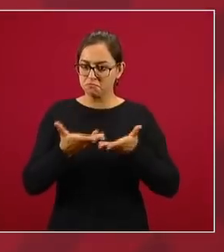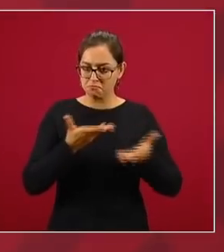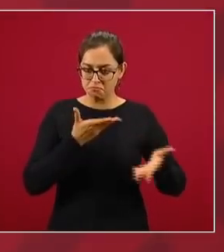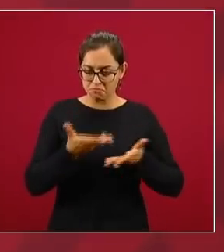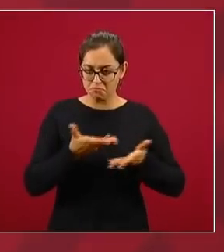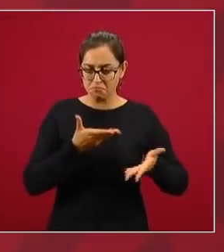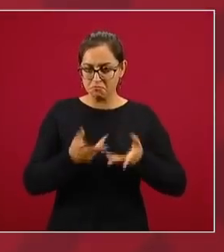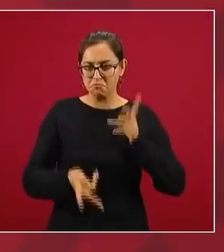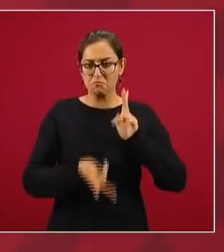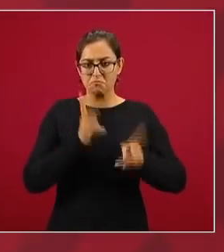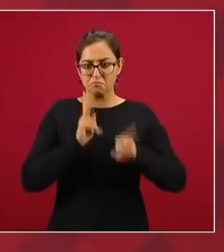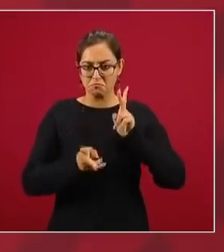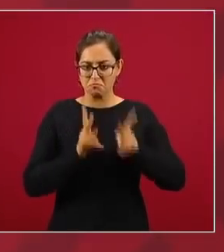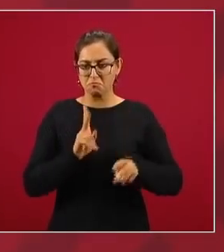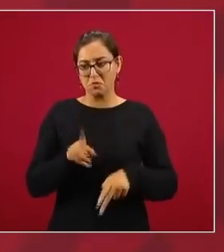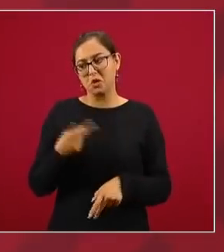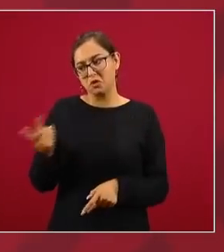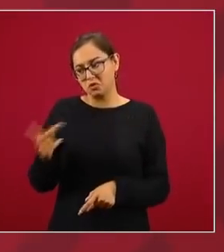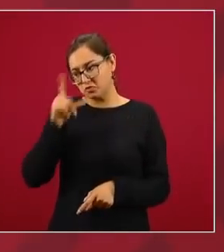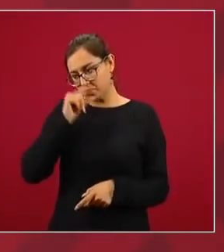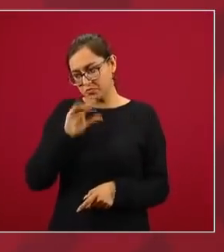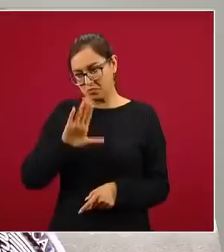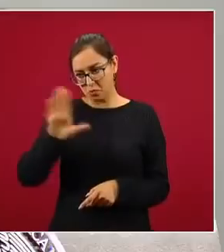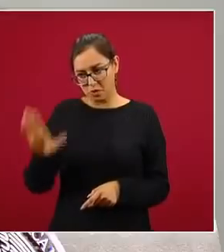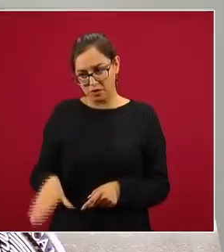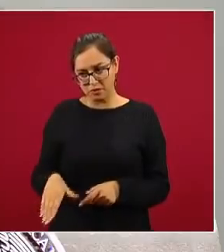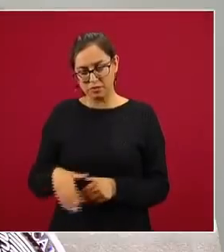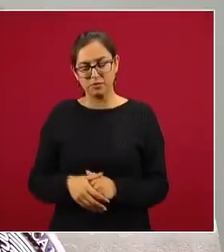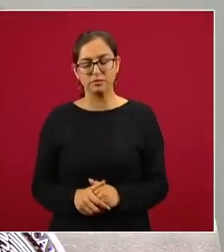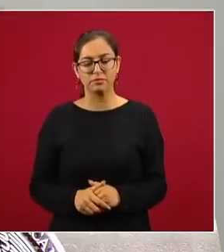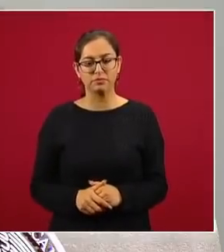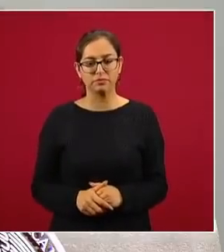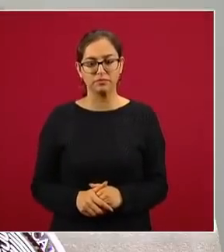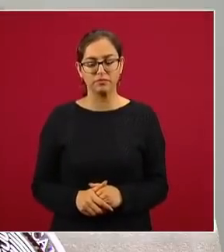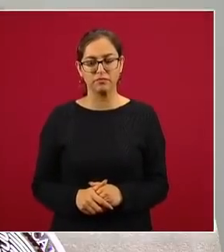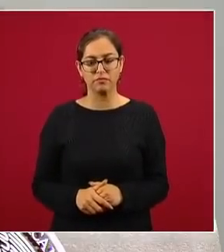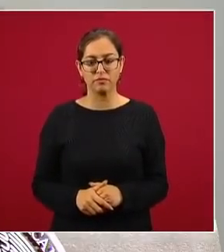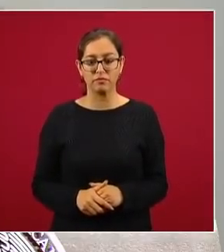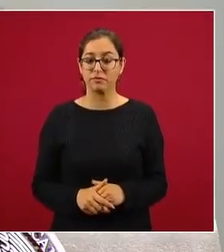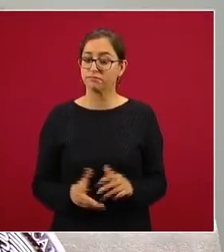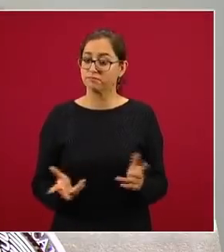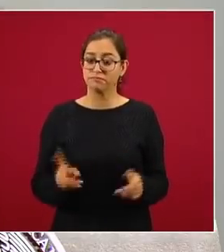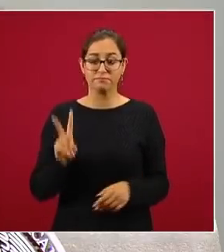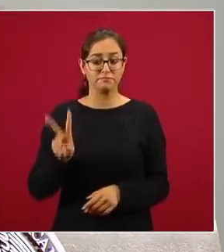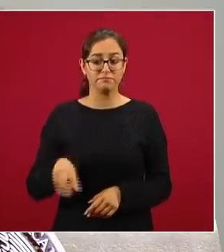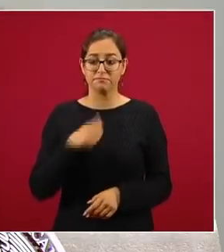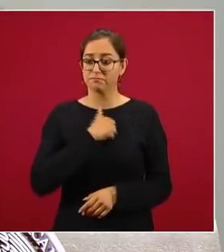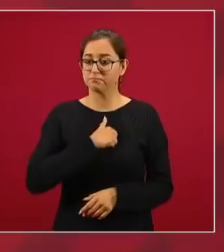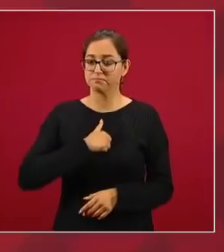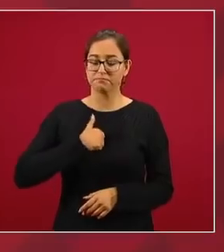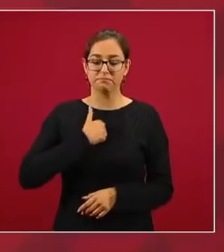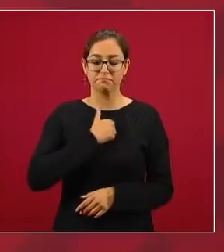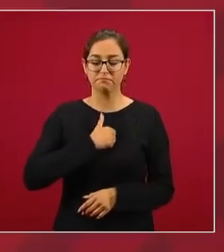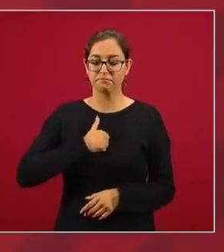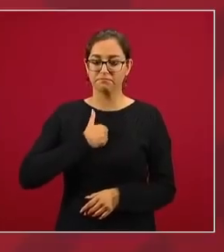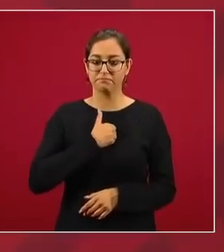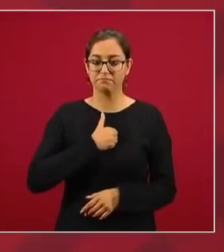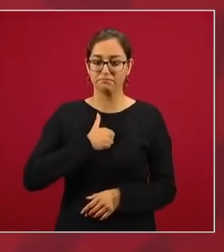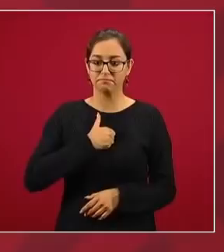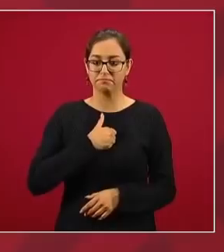las víctimas y es muy lamentable esto, pero